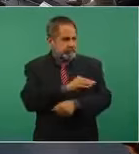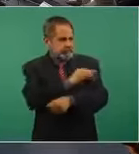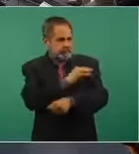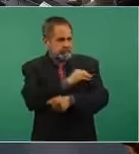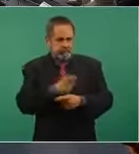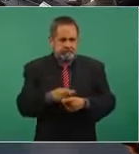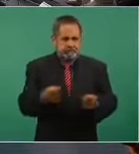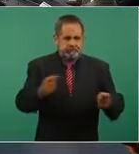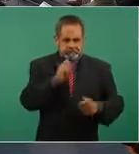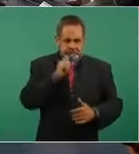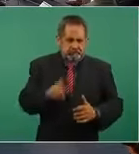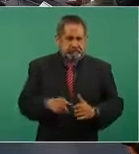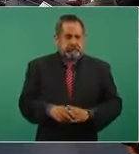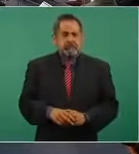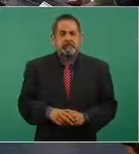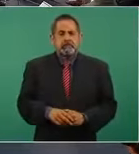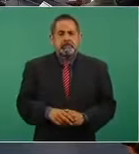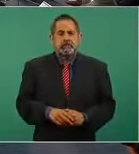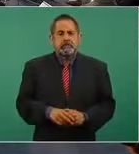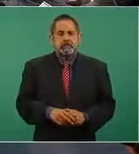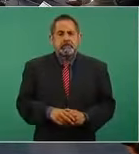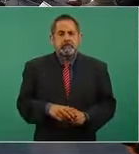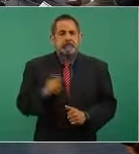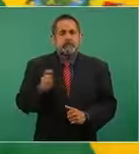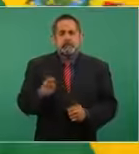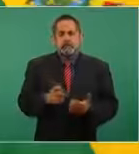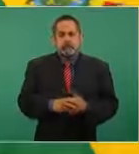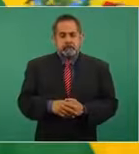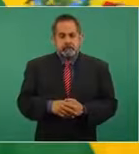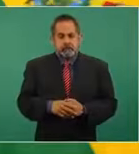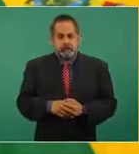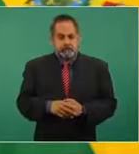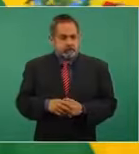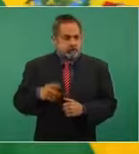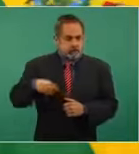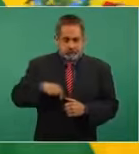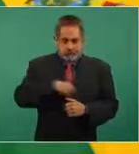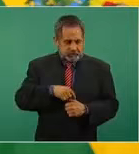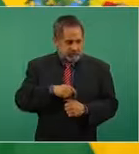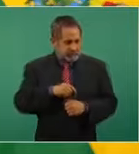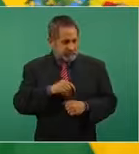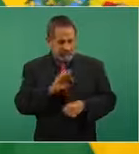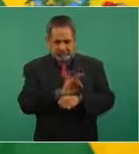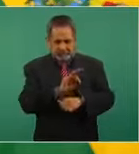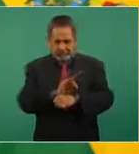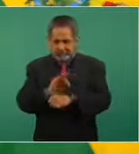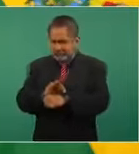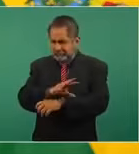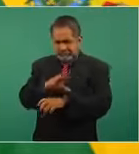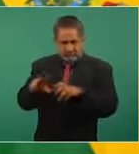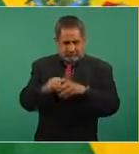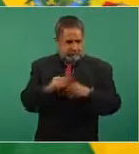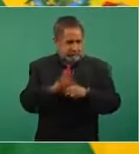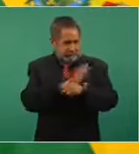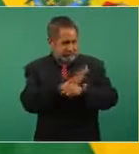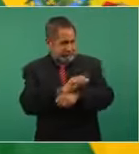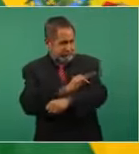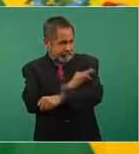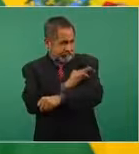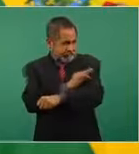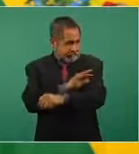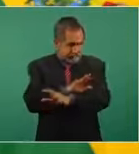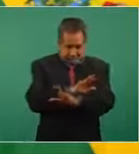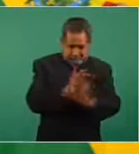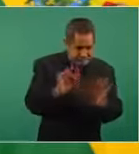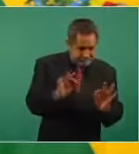que terminemos de proteger a nuestra gente con la pandemia y